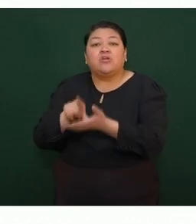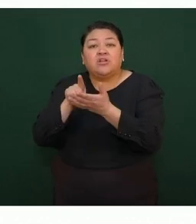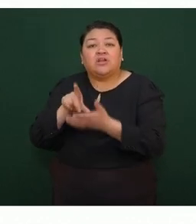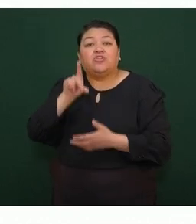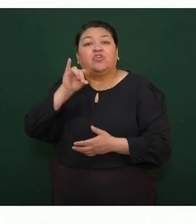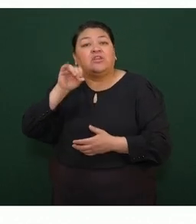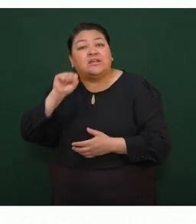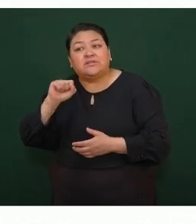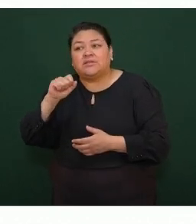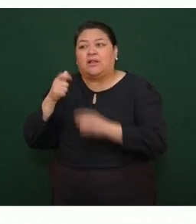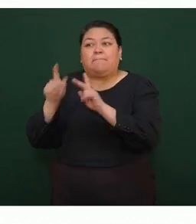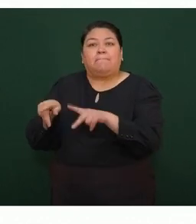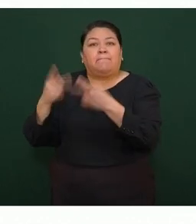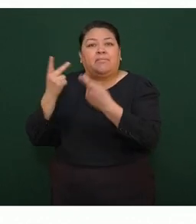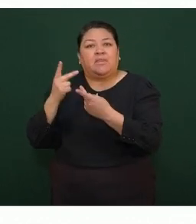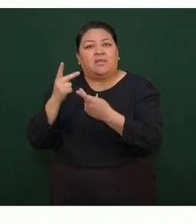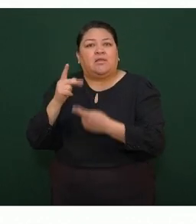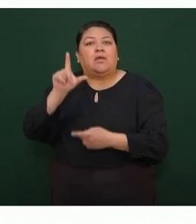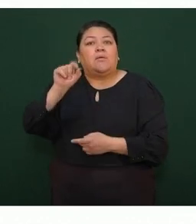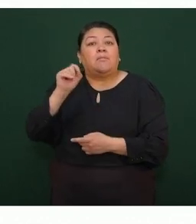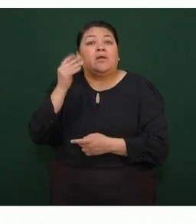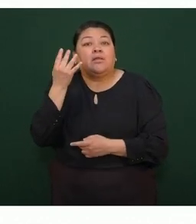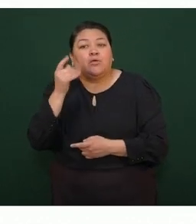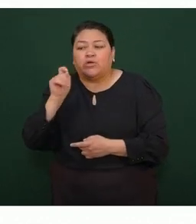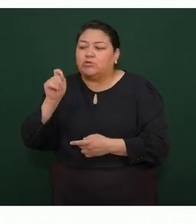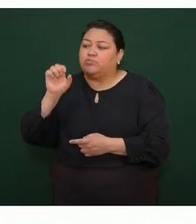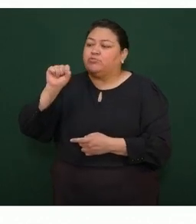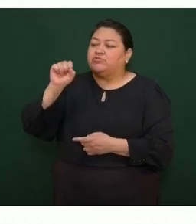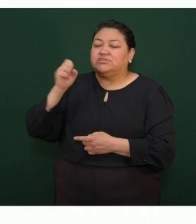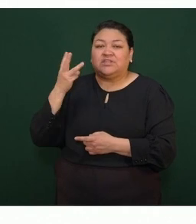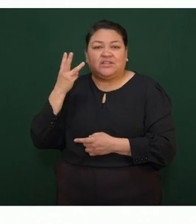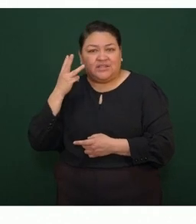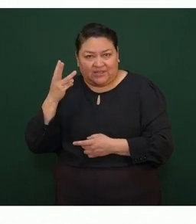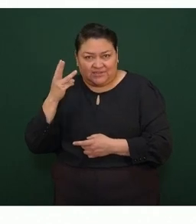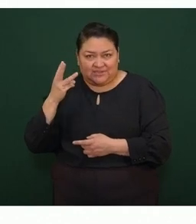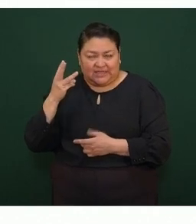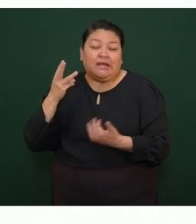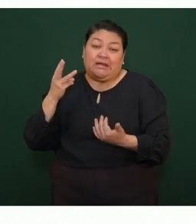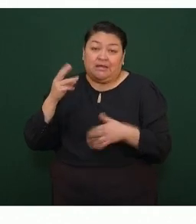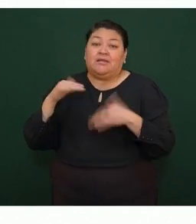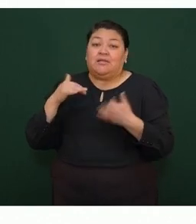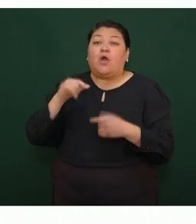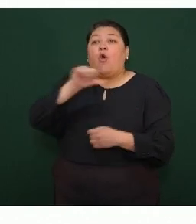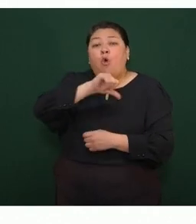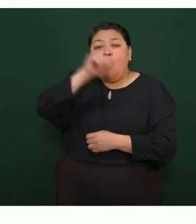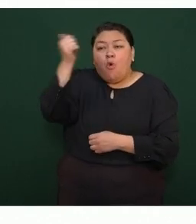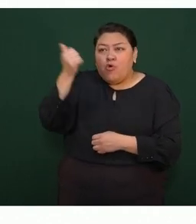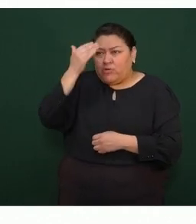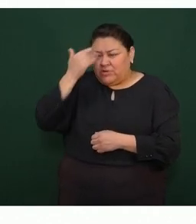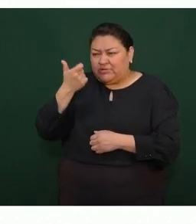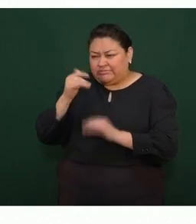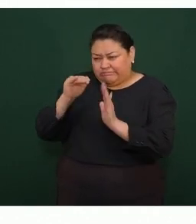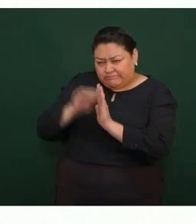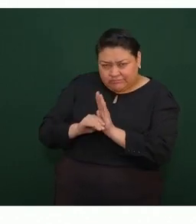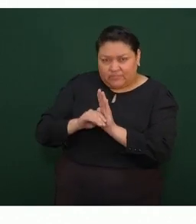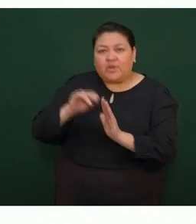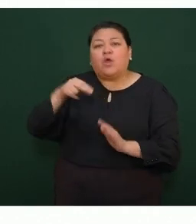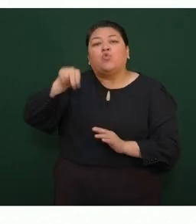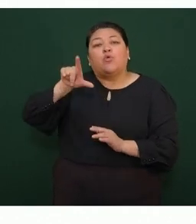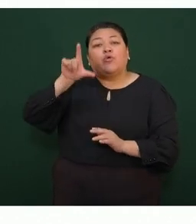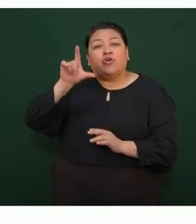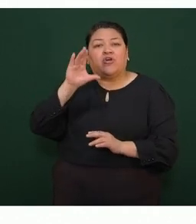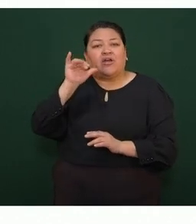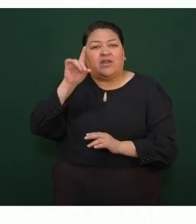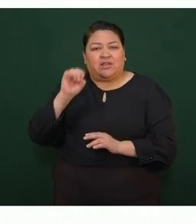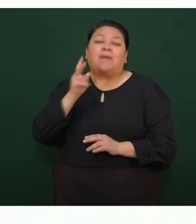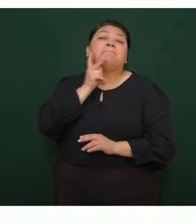diésel en solamente 24 pesos con 63 centavos. E incluso encontramos precios menores, como en Cadereyta, Nuevo León, donde